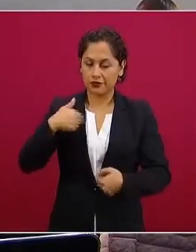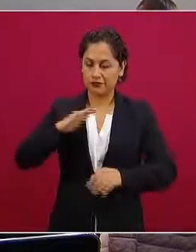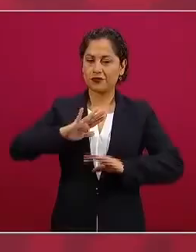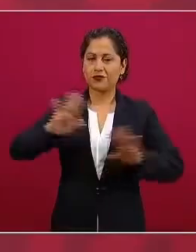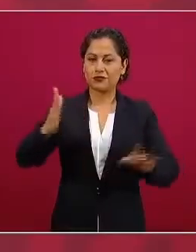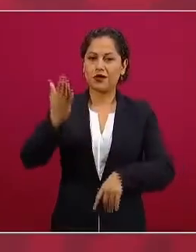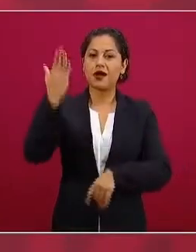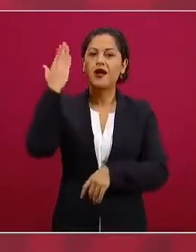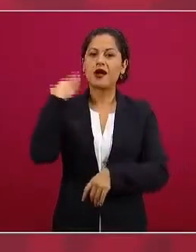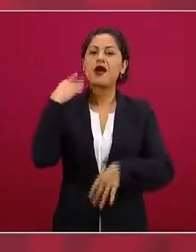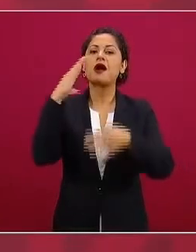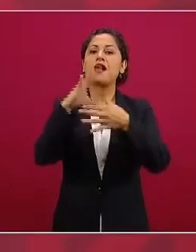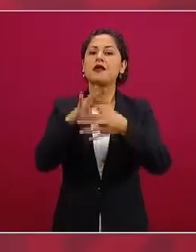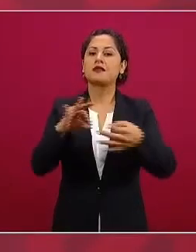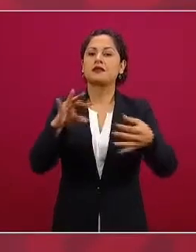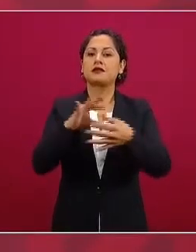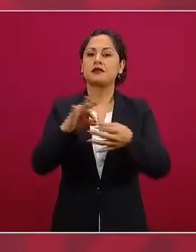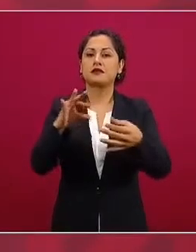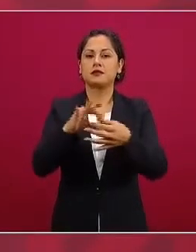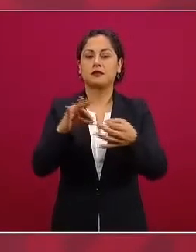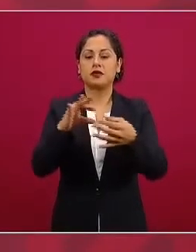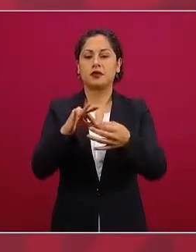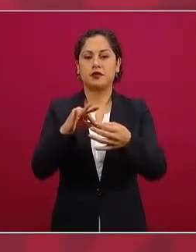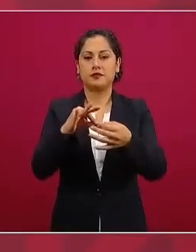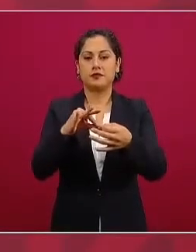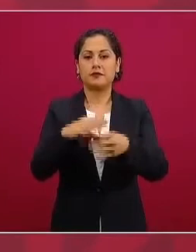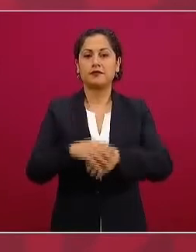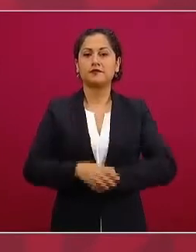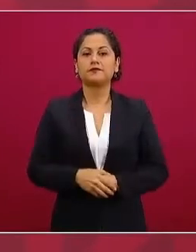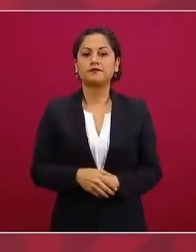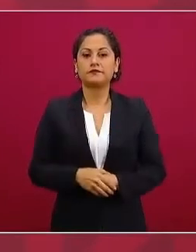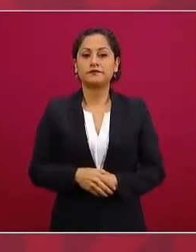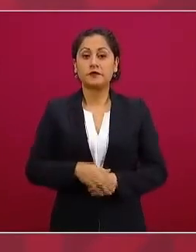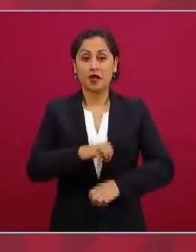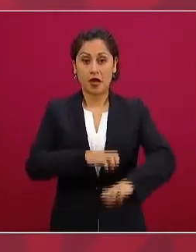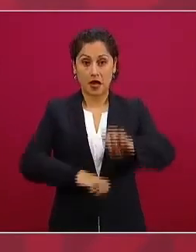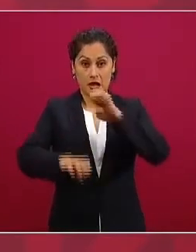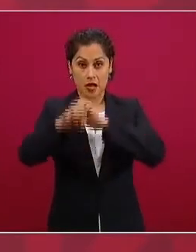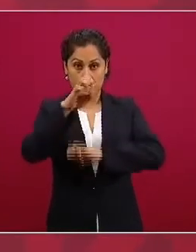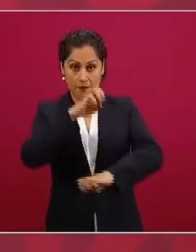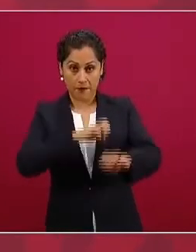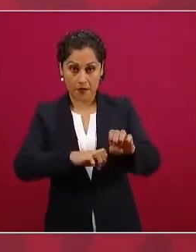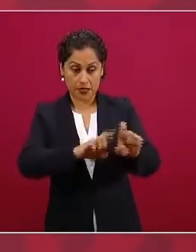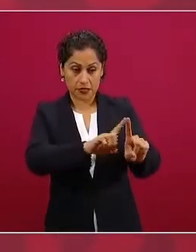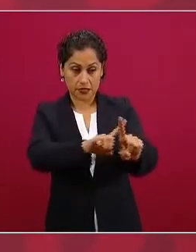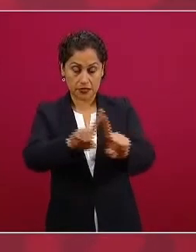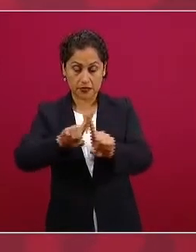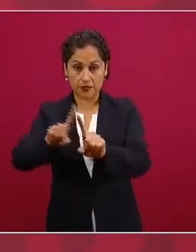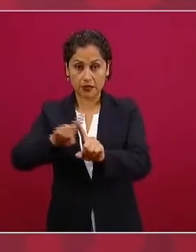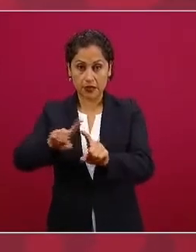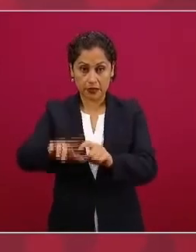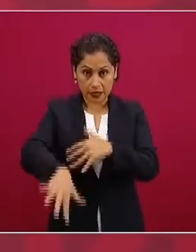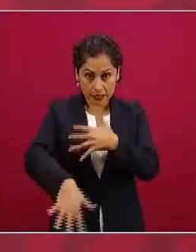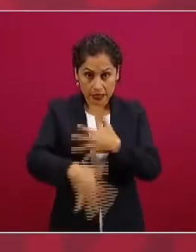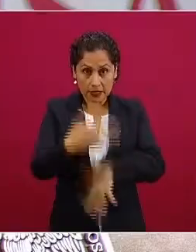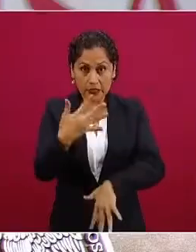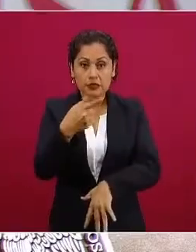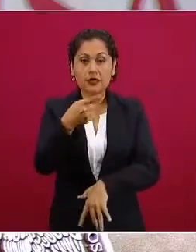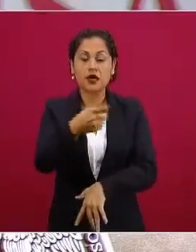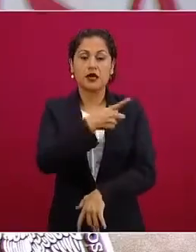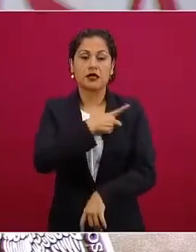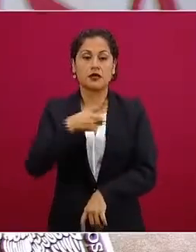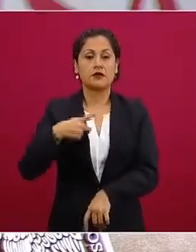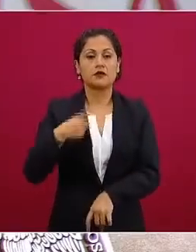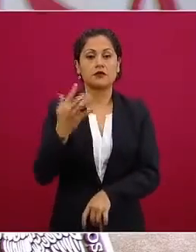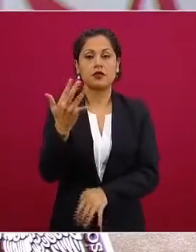que 15 deben 50 mil millones y se está buscando arreglos